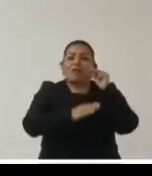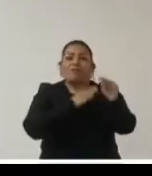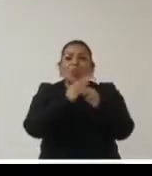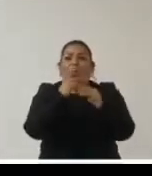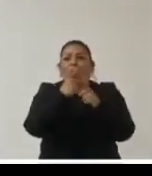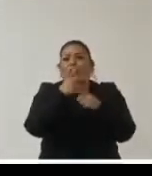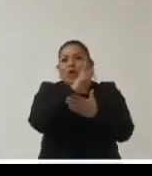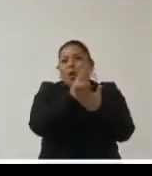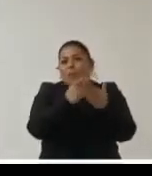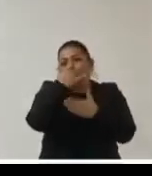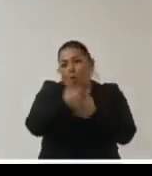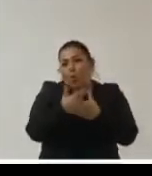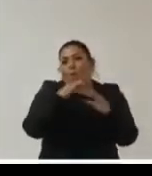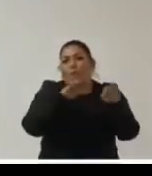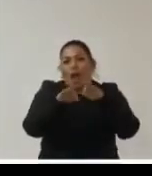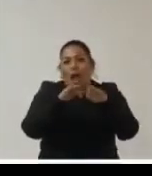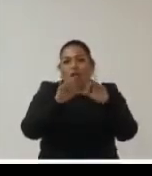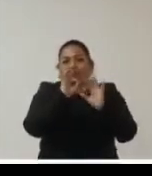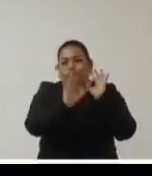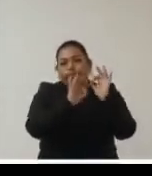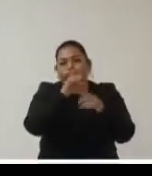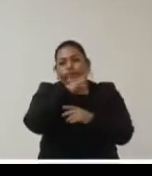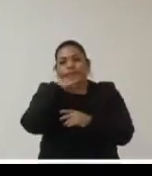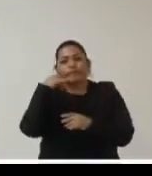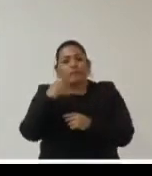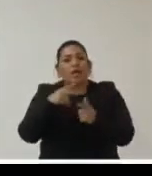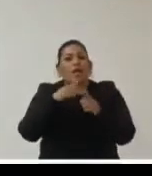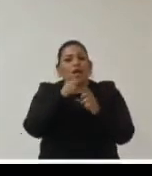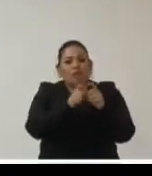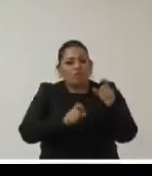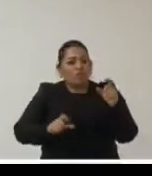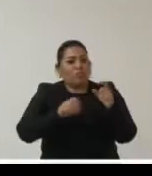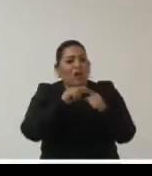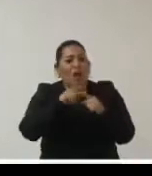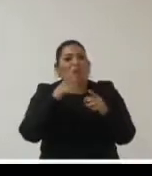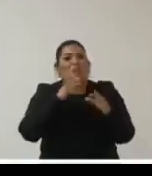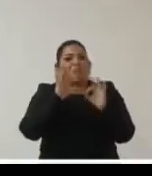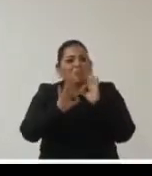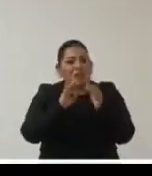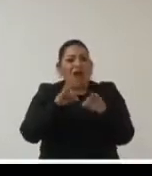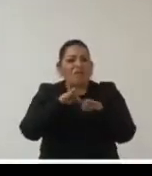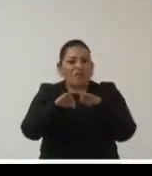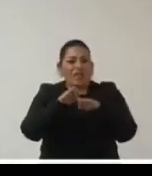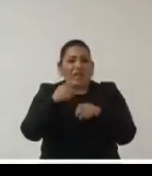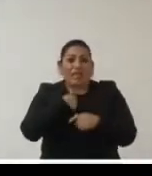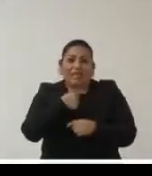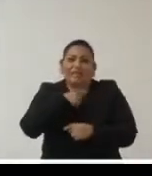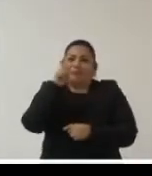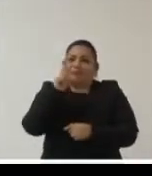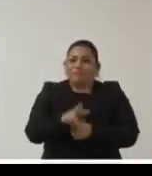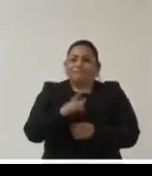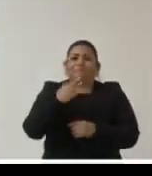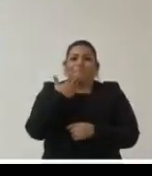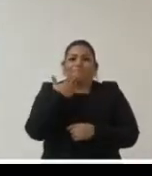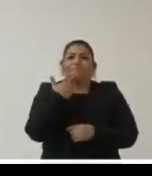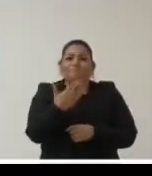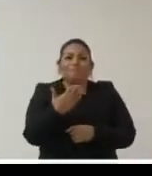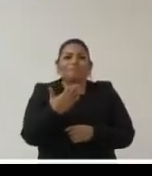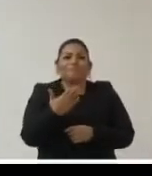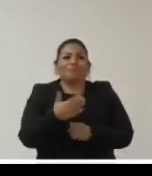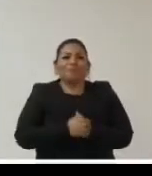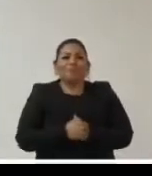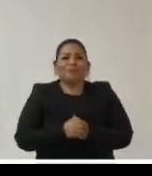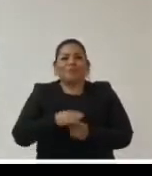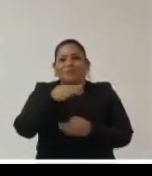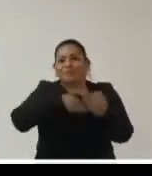hallando la Contraloría de Chile sobre Contabilidad Gubernamental y de verdad a mí me tiene muy bien impactado toda la